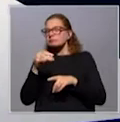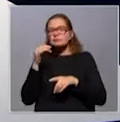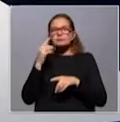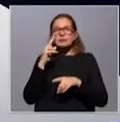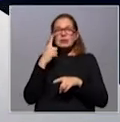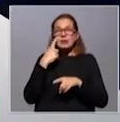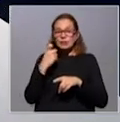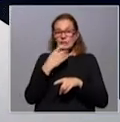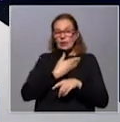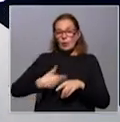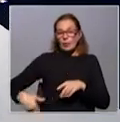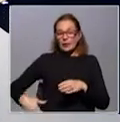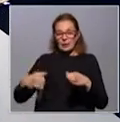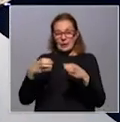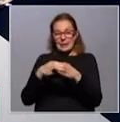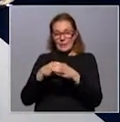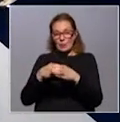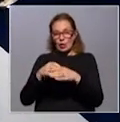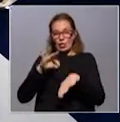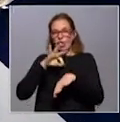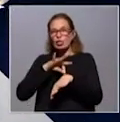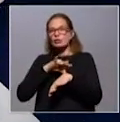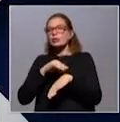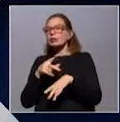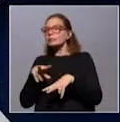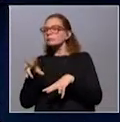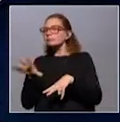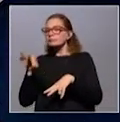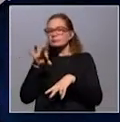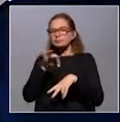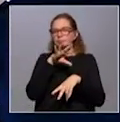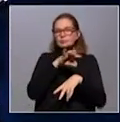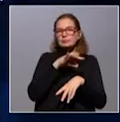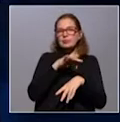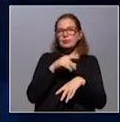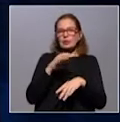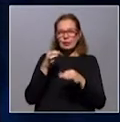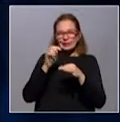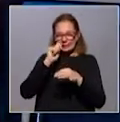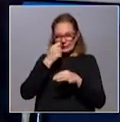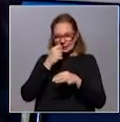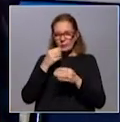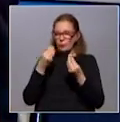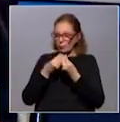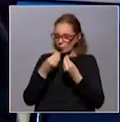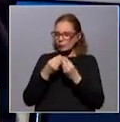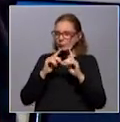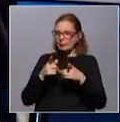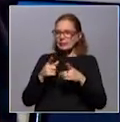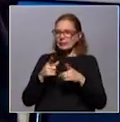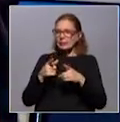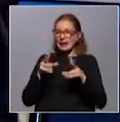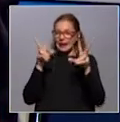hace el gobierno, los equipos de epidemiólogos, que hacen este rastreo y la aplicación intensiva de los test. O sea, el tema es la